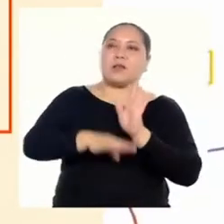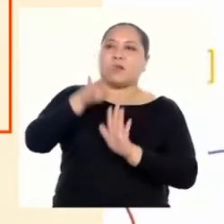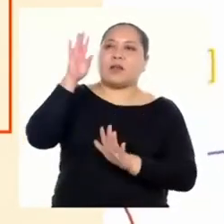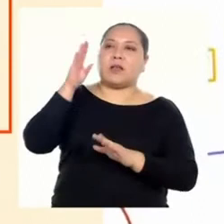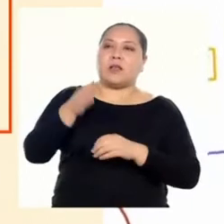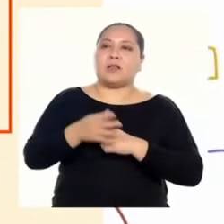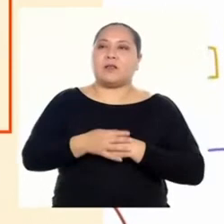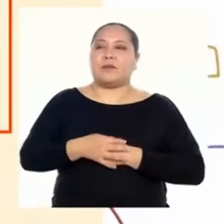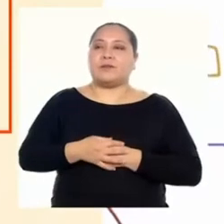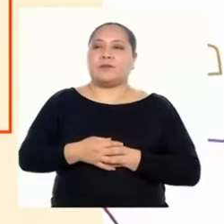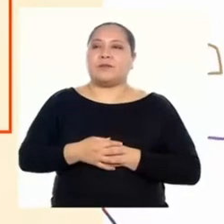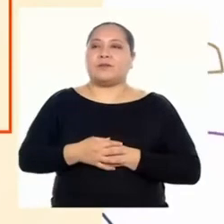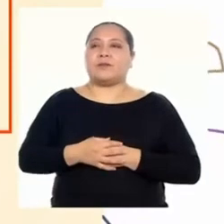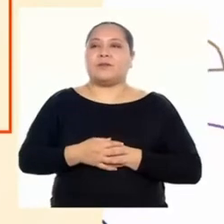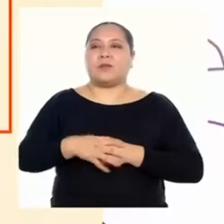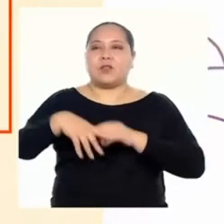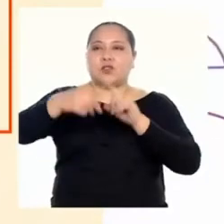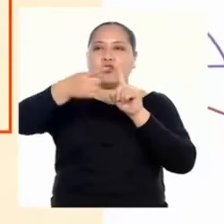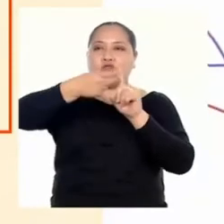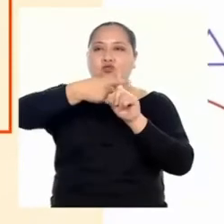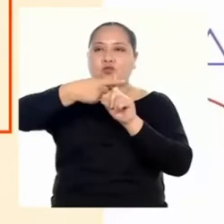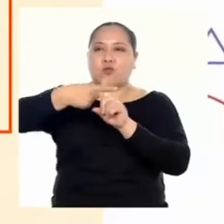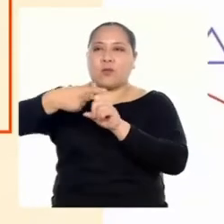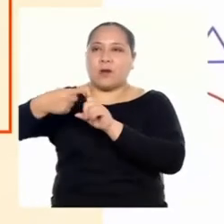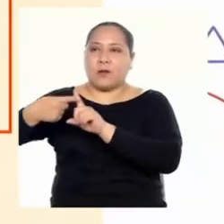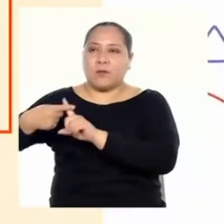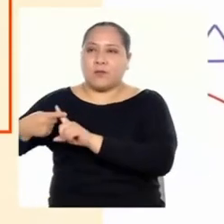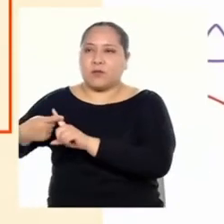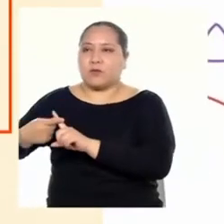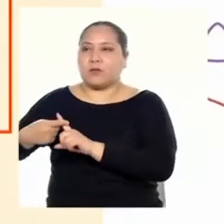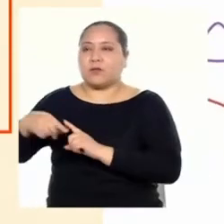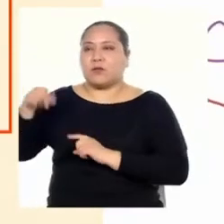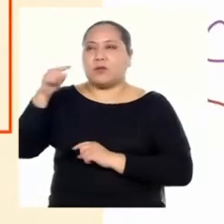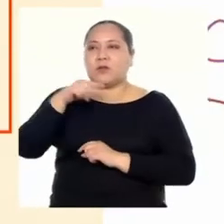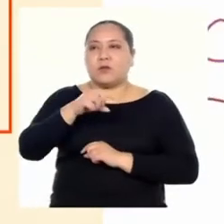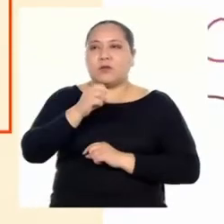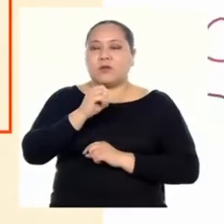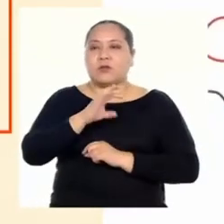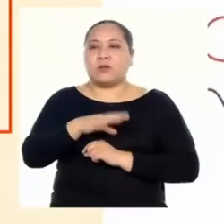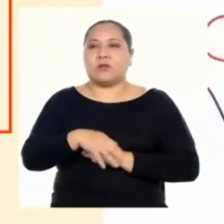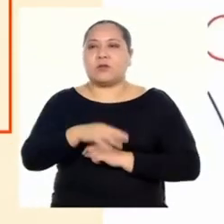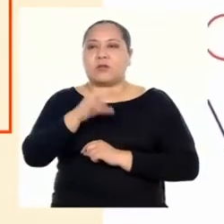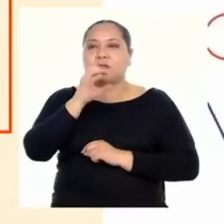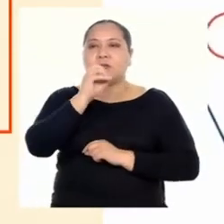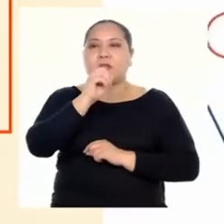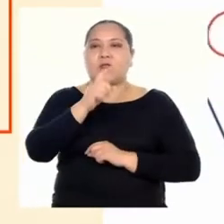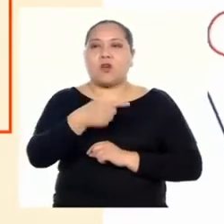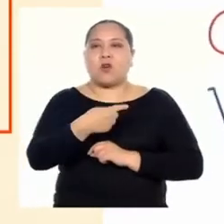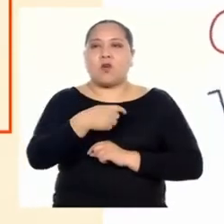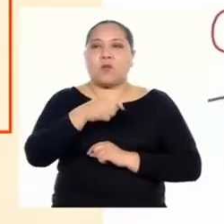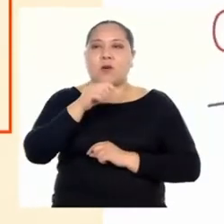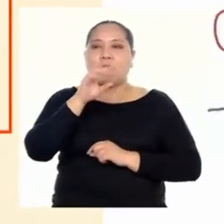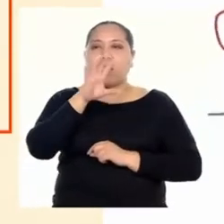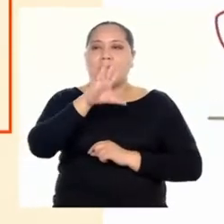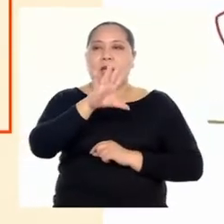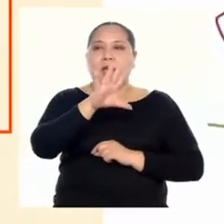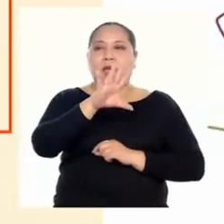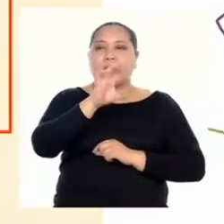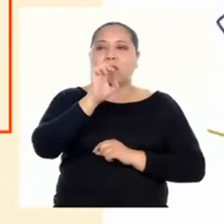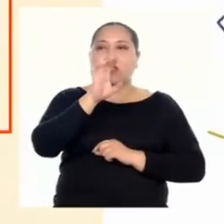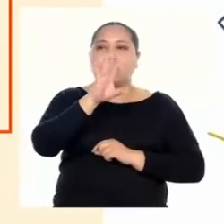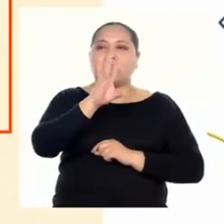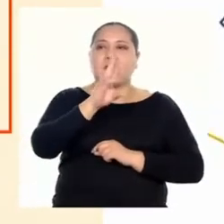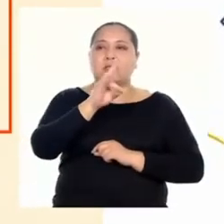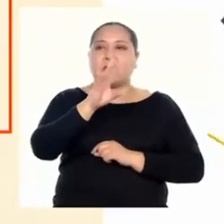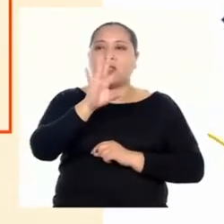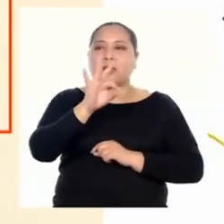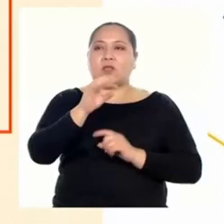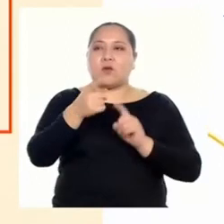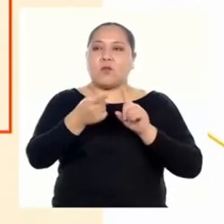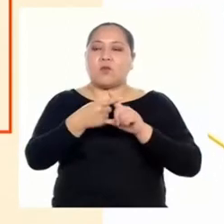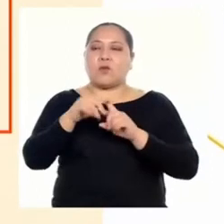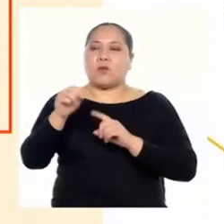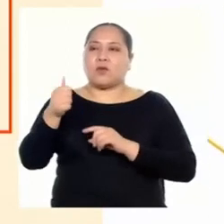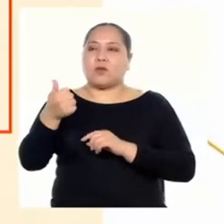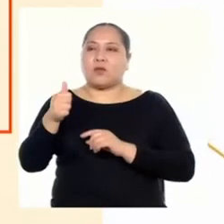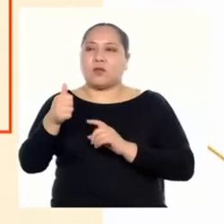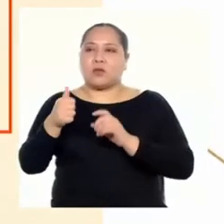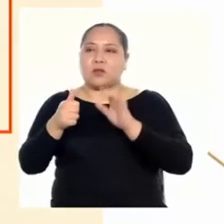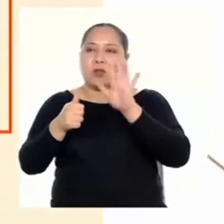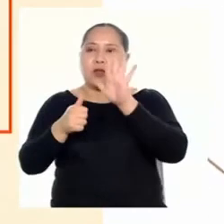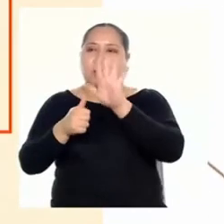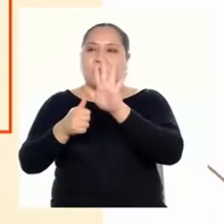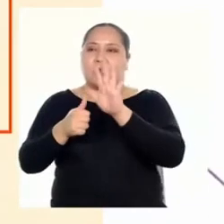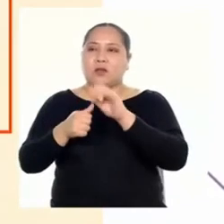científica. Sumamos los coeficientes y nos sale 0,579 por 10 elevado a la 5.